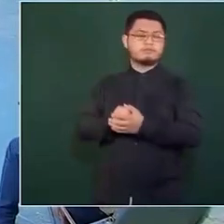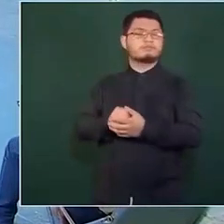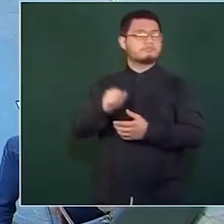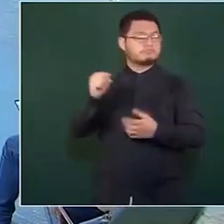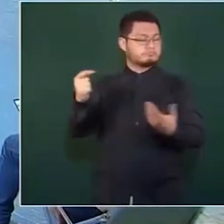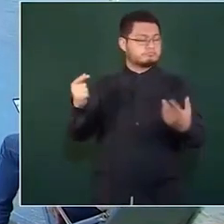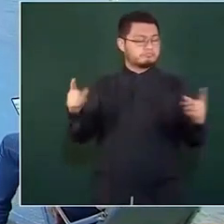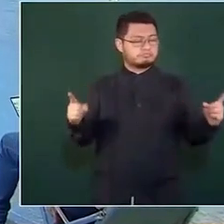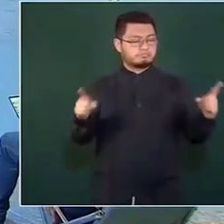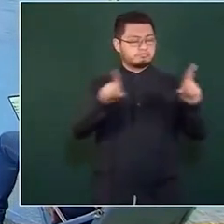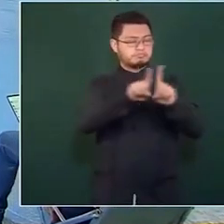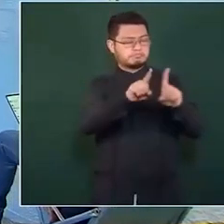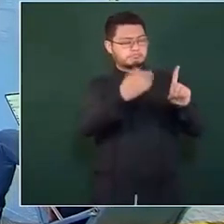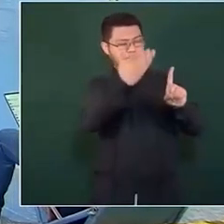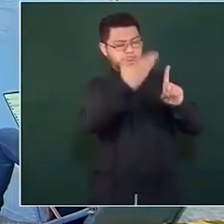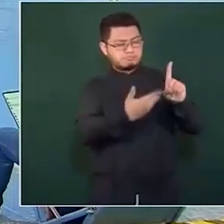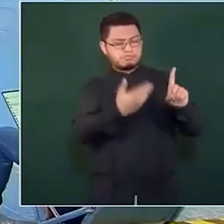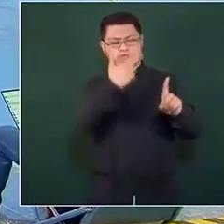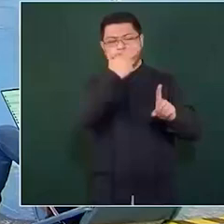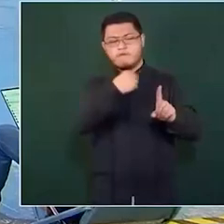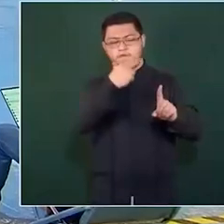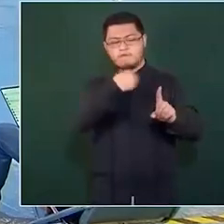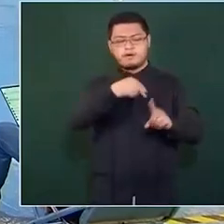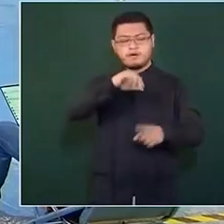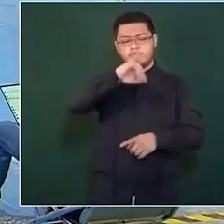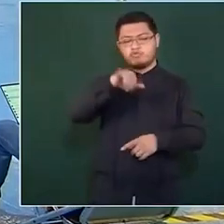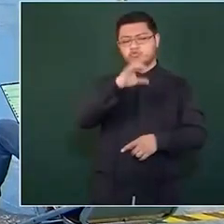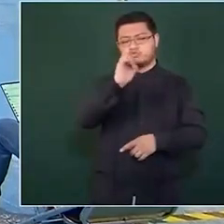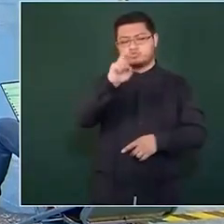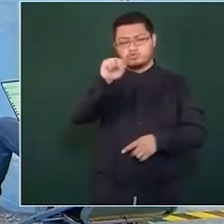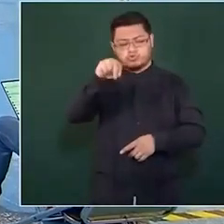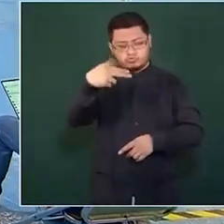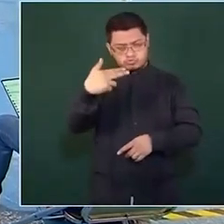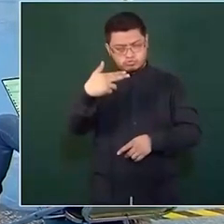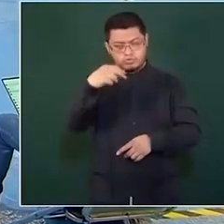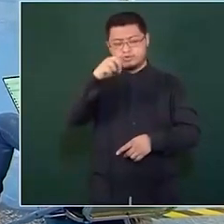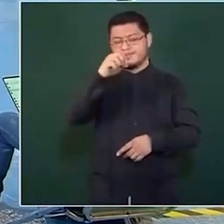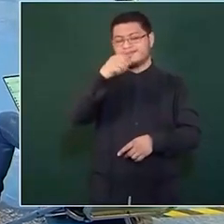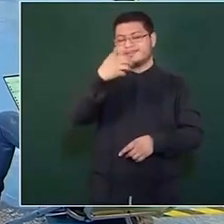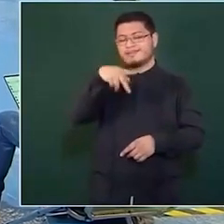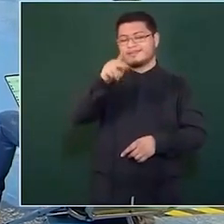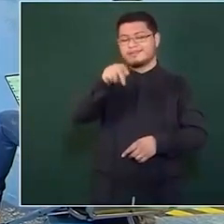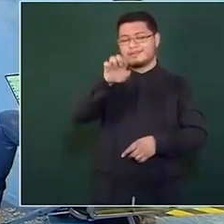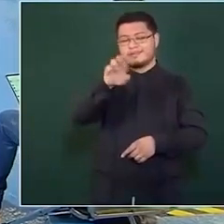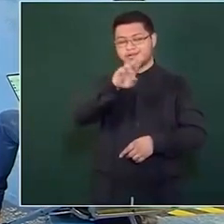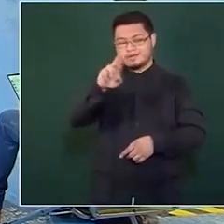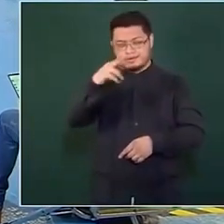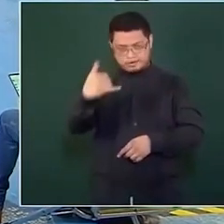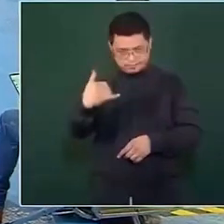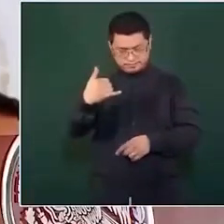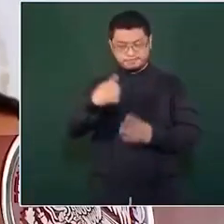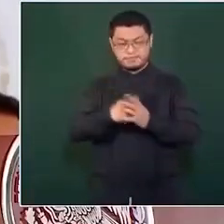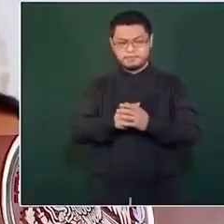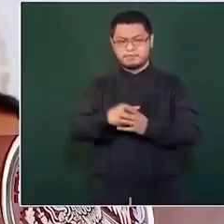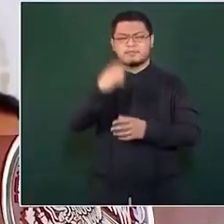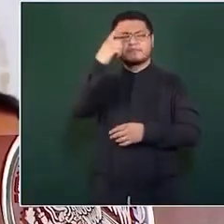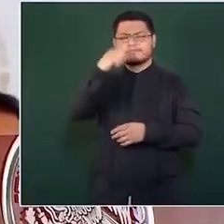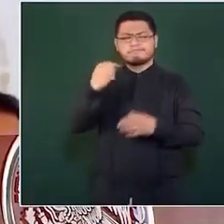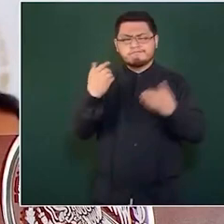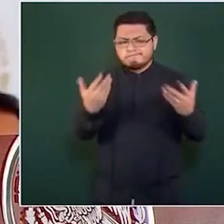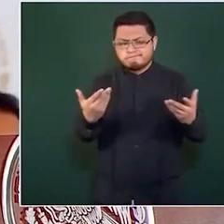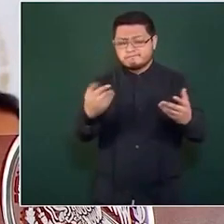John Kerry para disminuir las